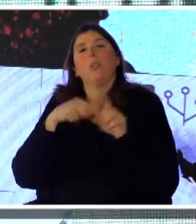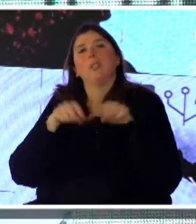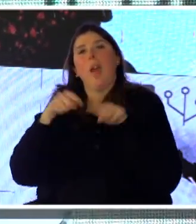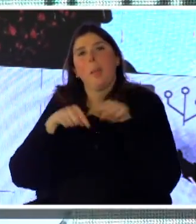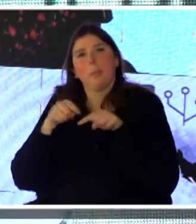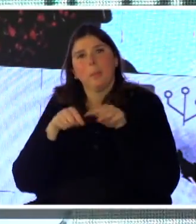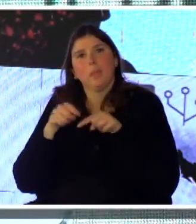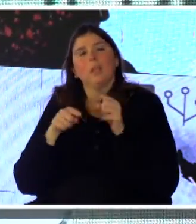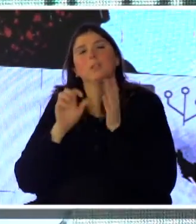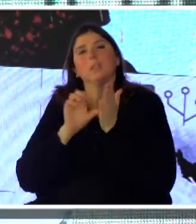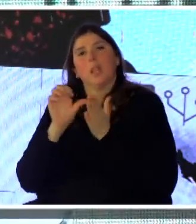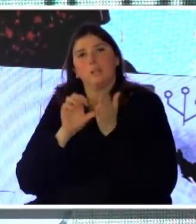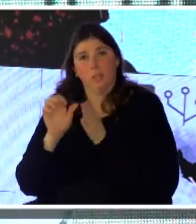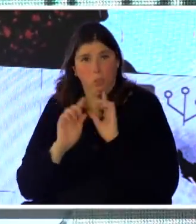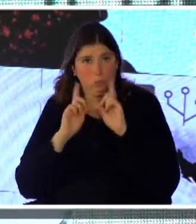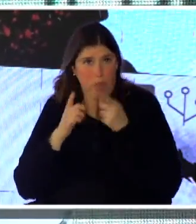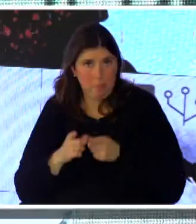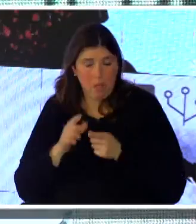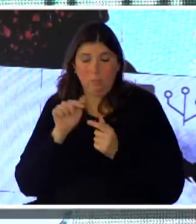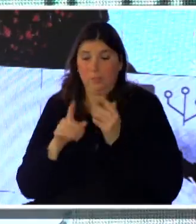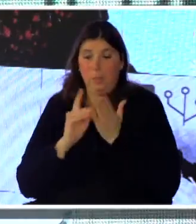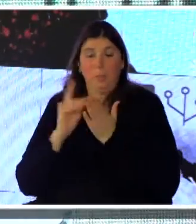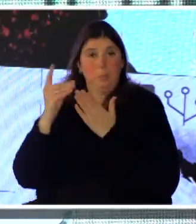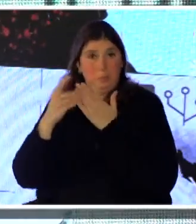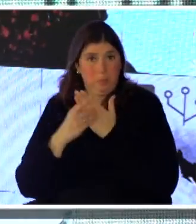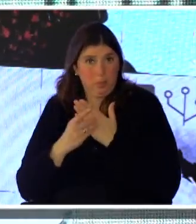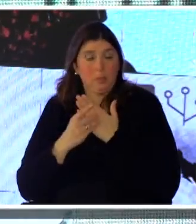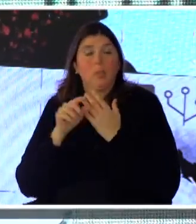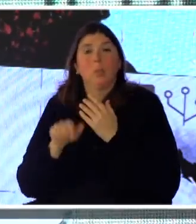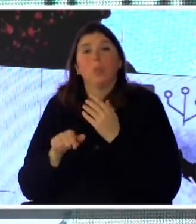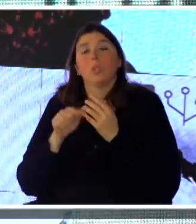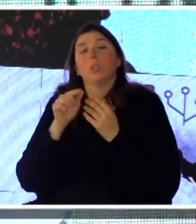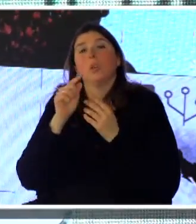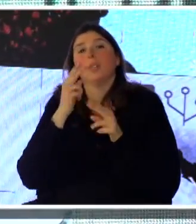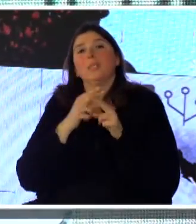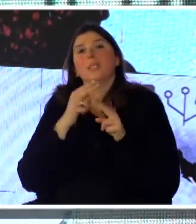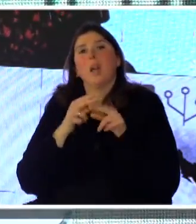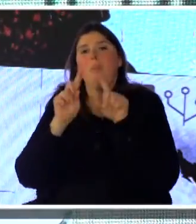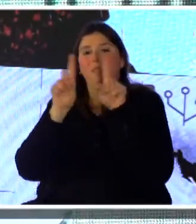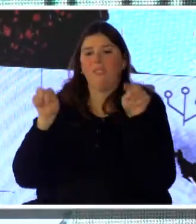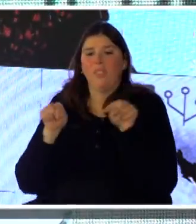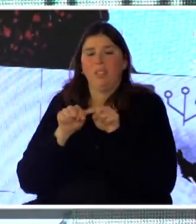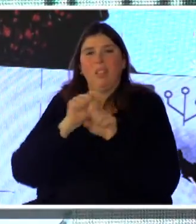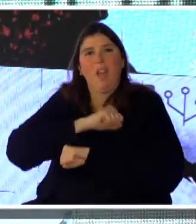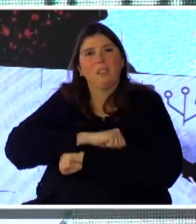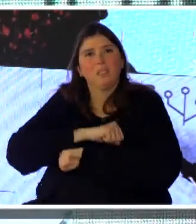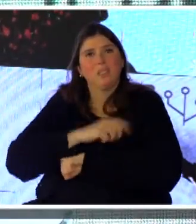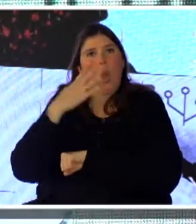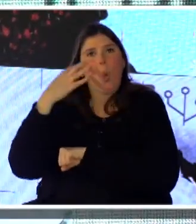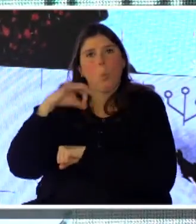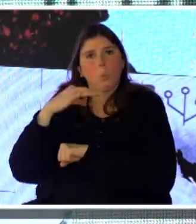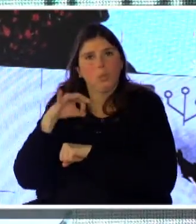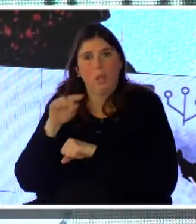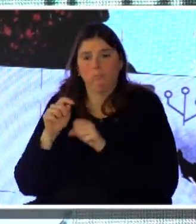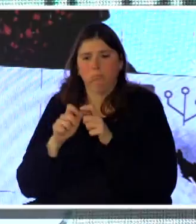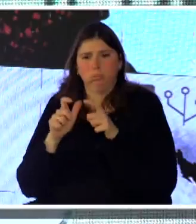que ha ido ganando a medida de que el proyecto de Ventanilla Única ha crecido, ha ido ganando también presencia en lo que es la cantidad de